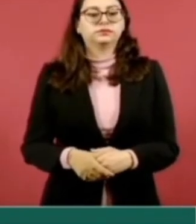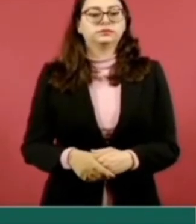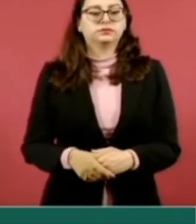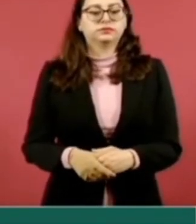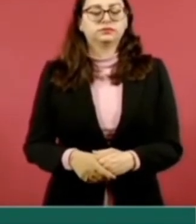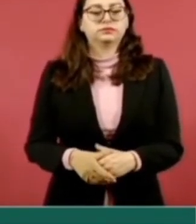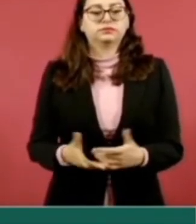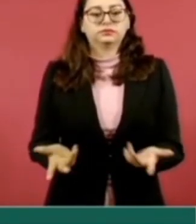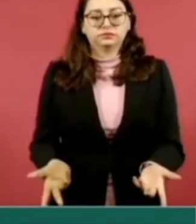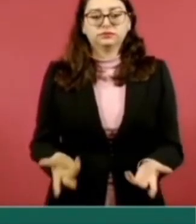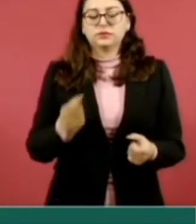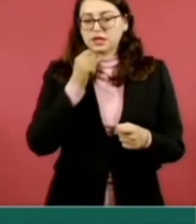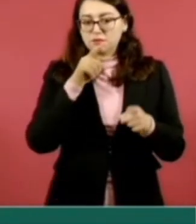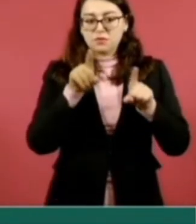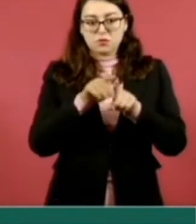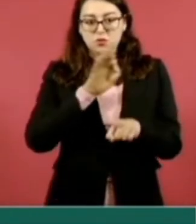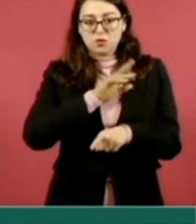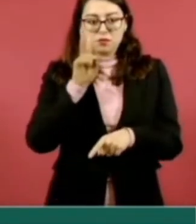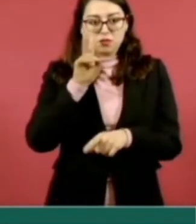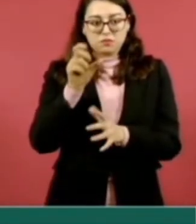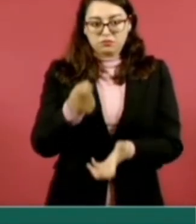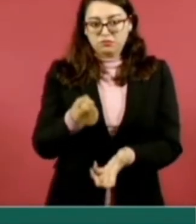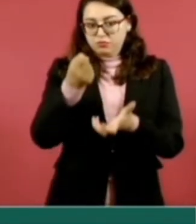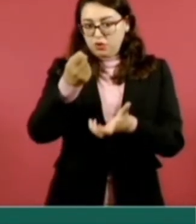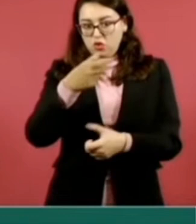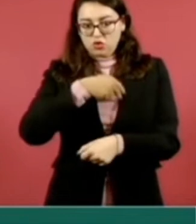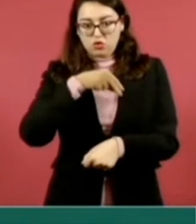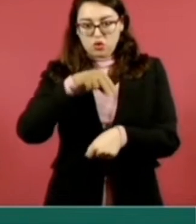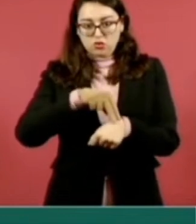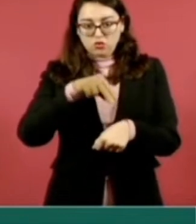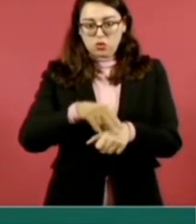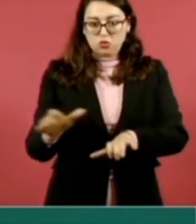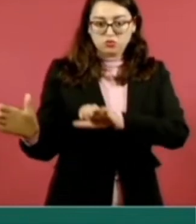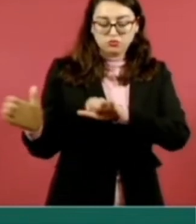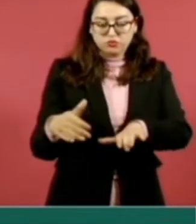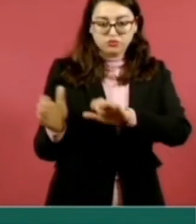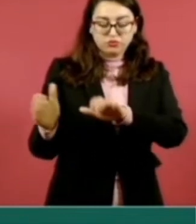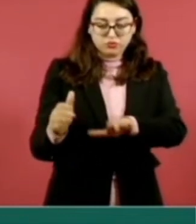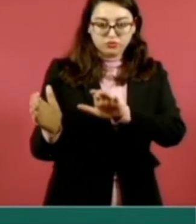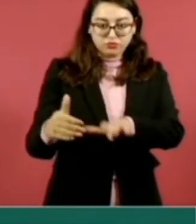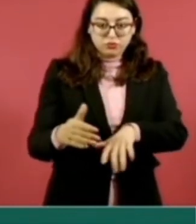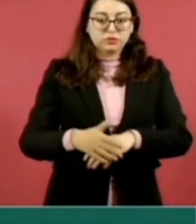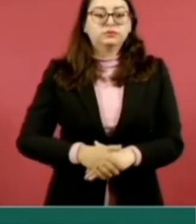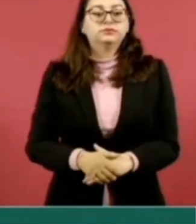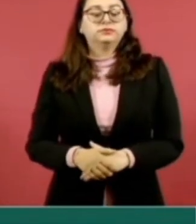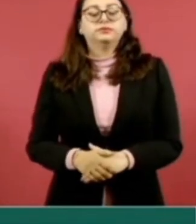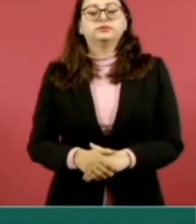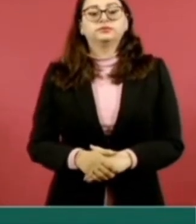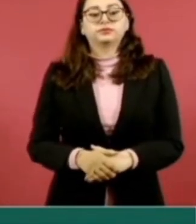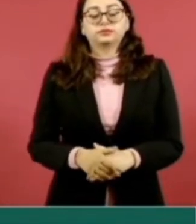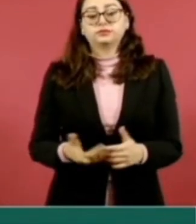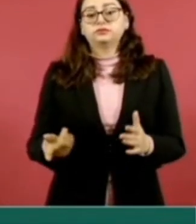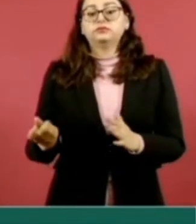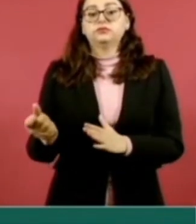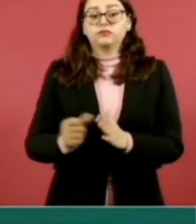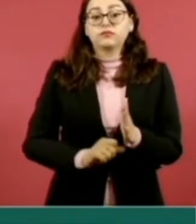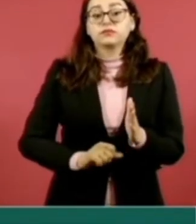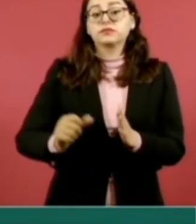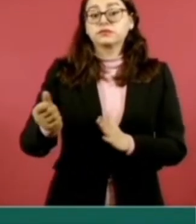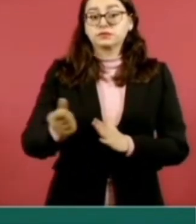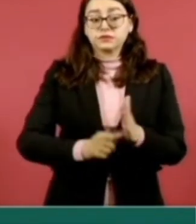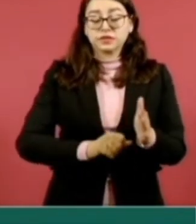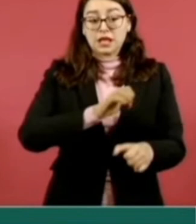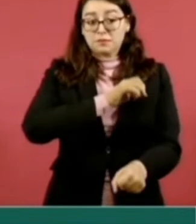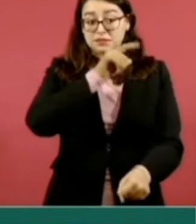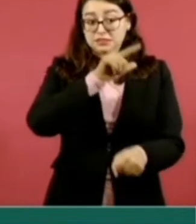que se han hecho, la contratación de médicos y cómo esto ha impactado en los servicios. La productividad mensual de consultas de